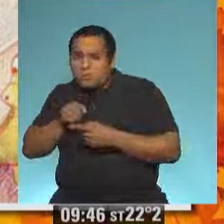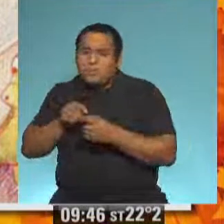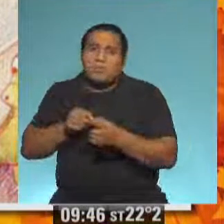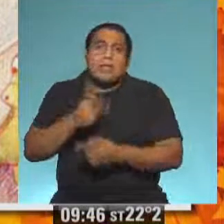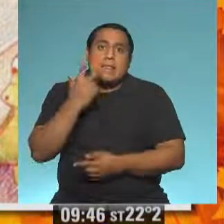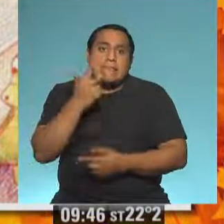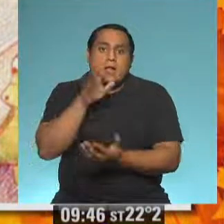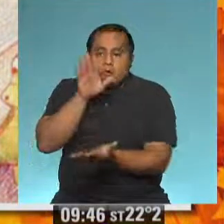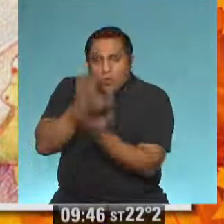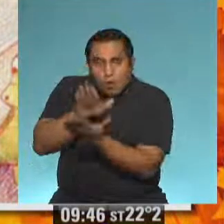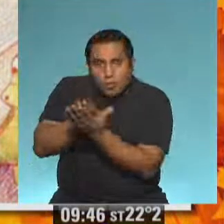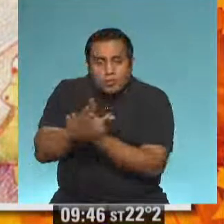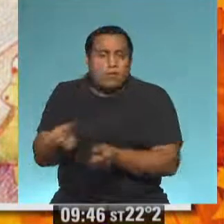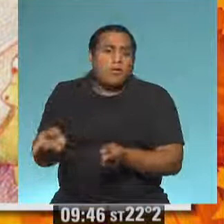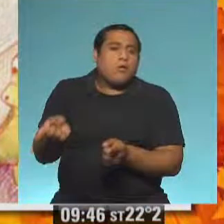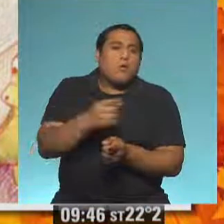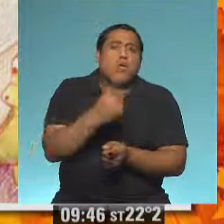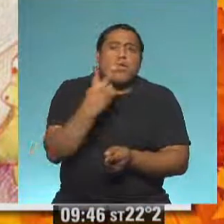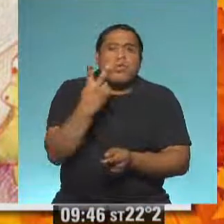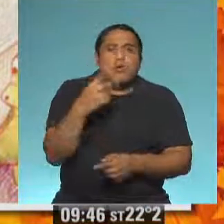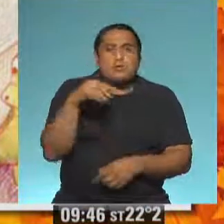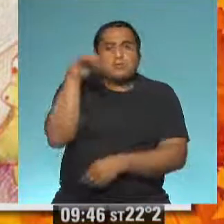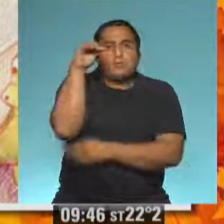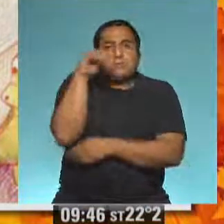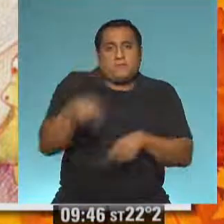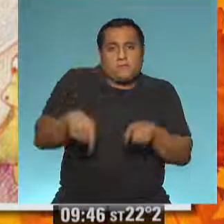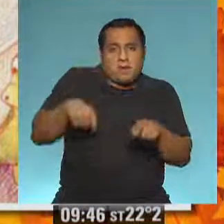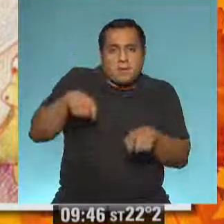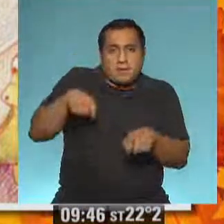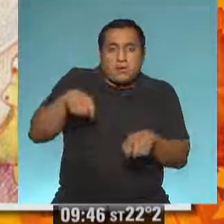tres cocodrilos y dos flamencos que alimentar.